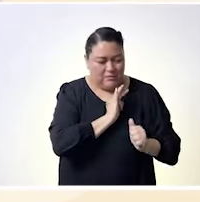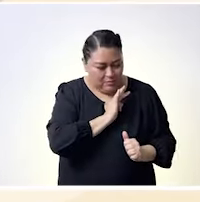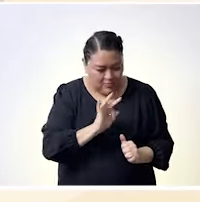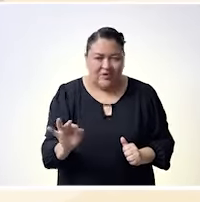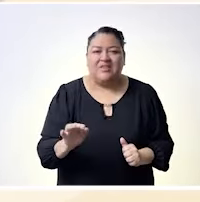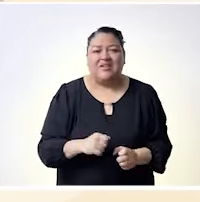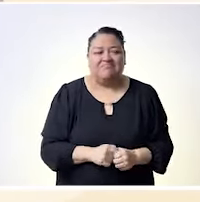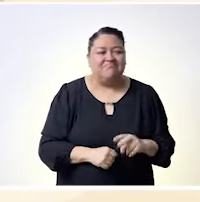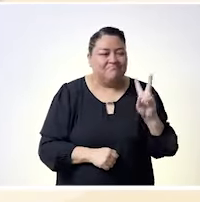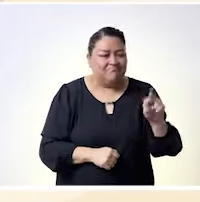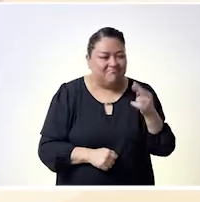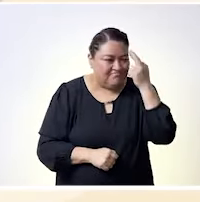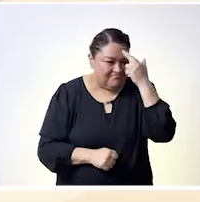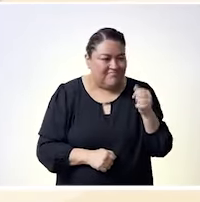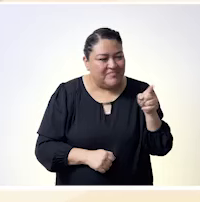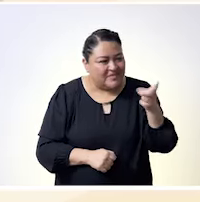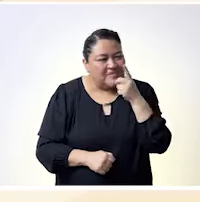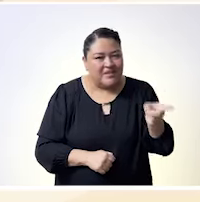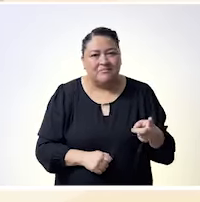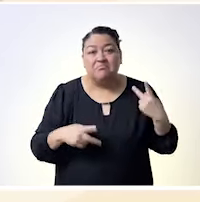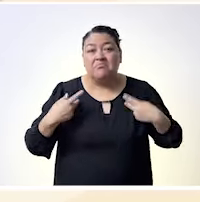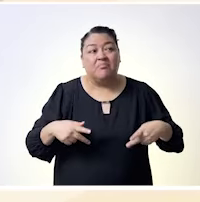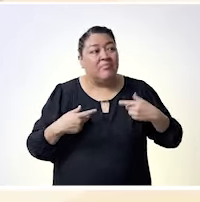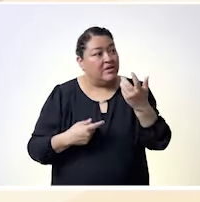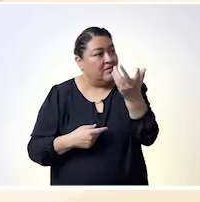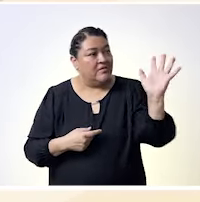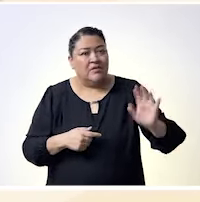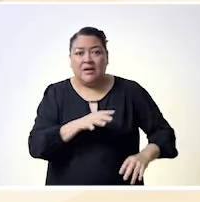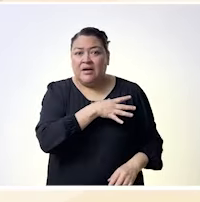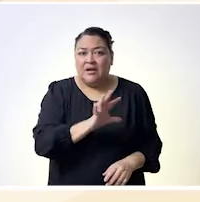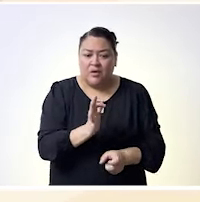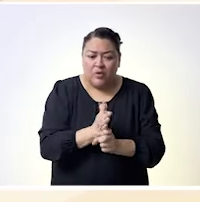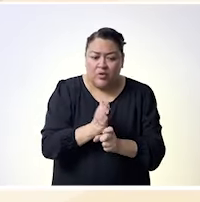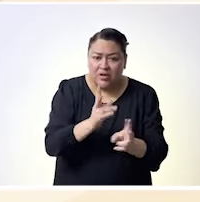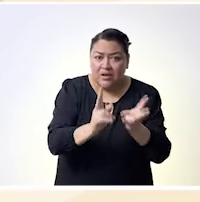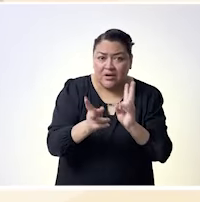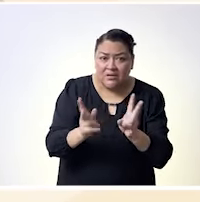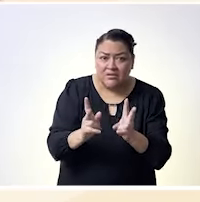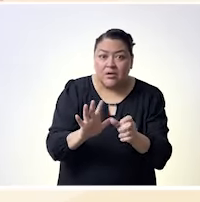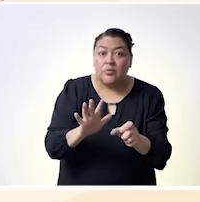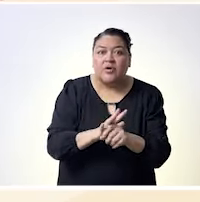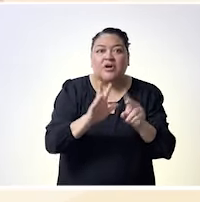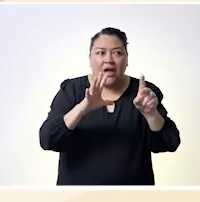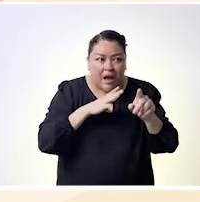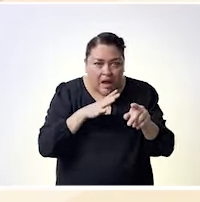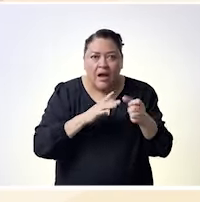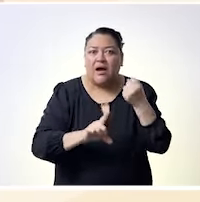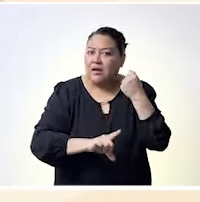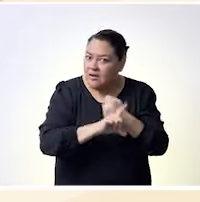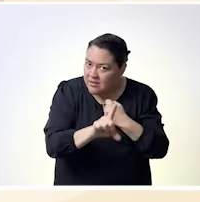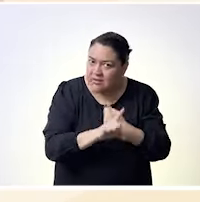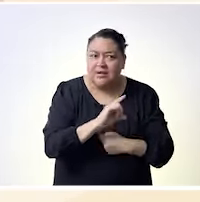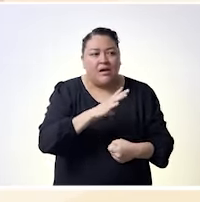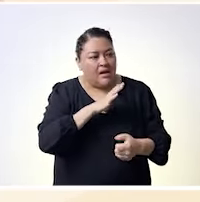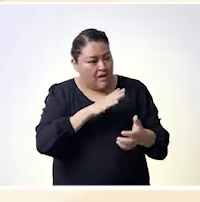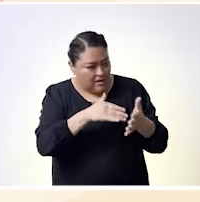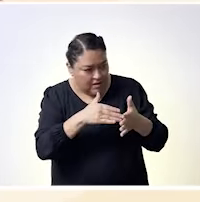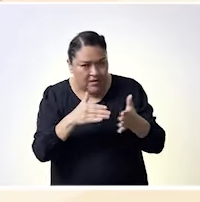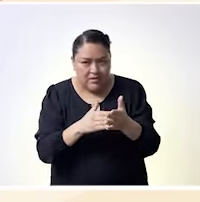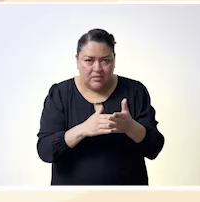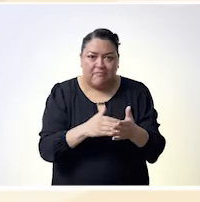momento o el primer punto es entender que somos personas que todos somos personas y que